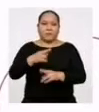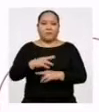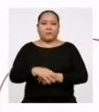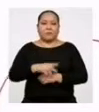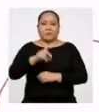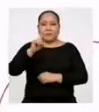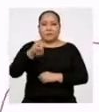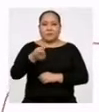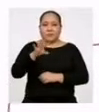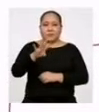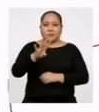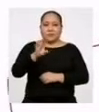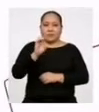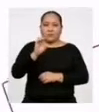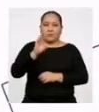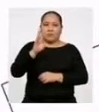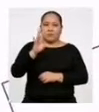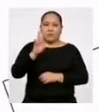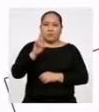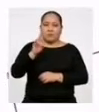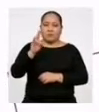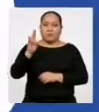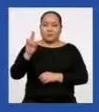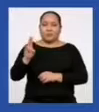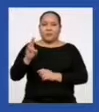1477.